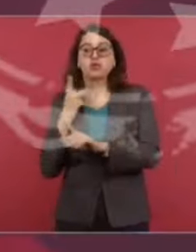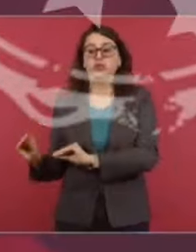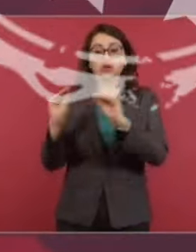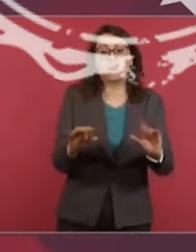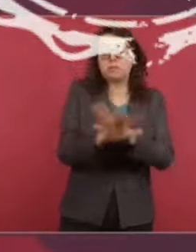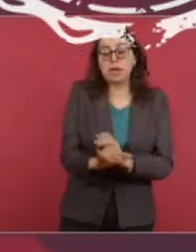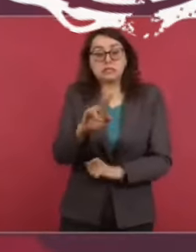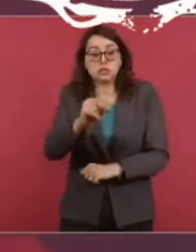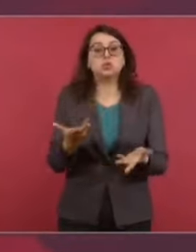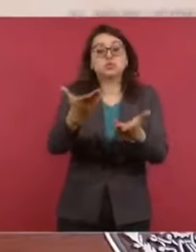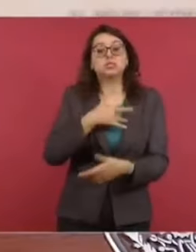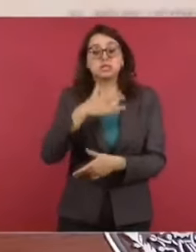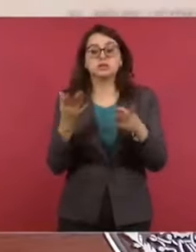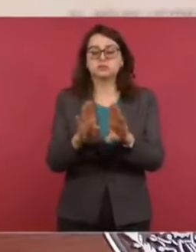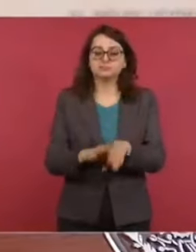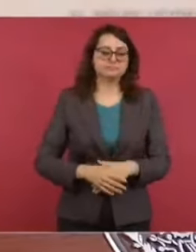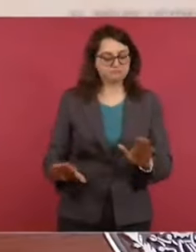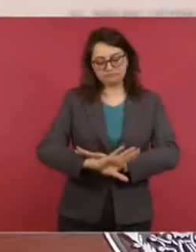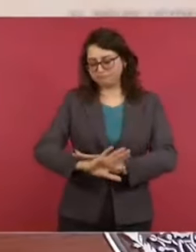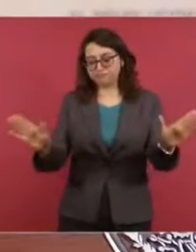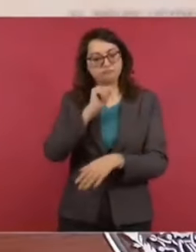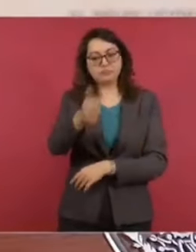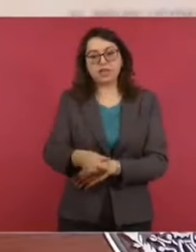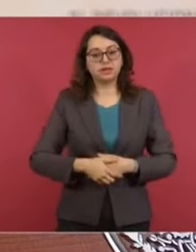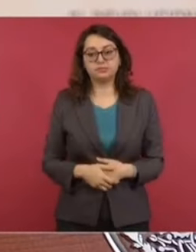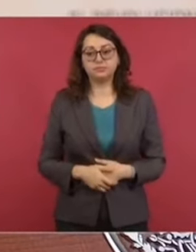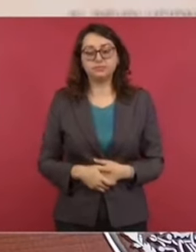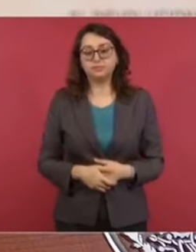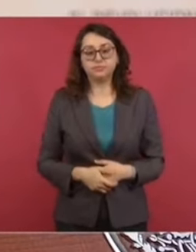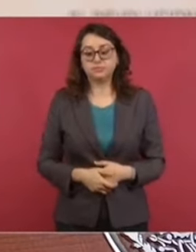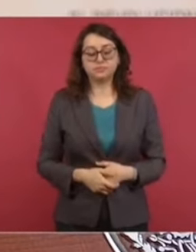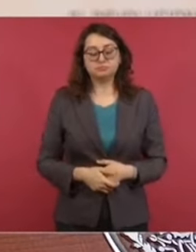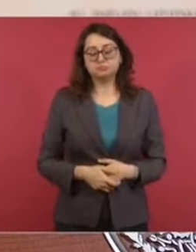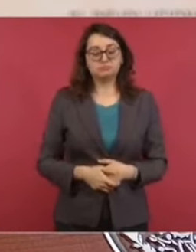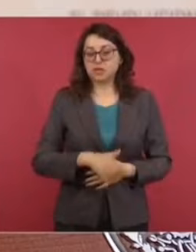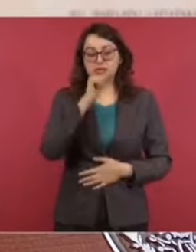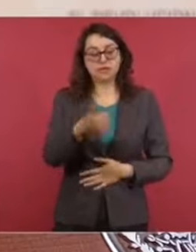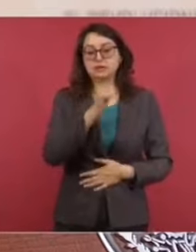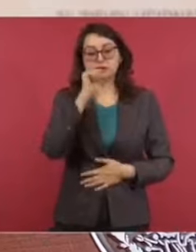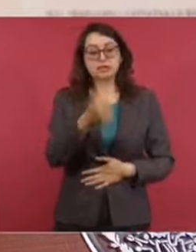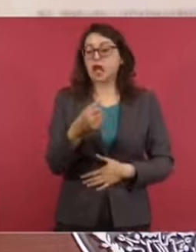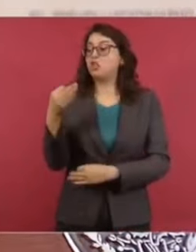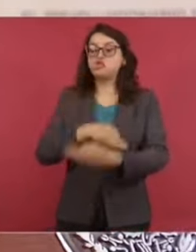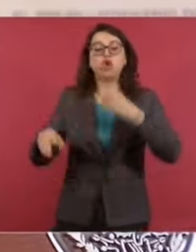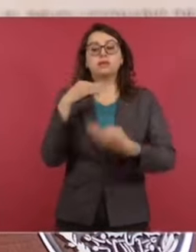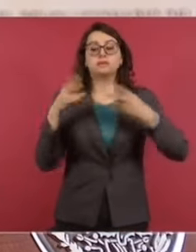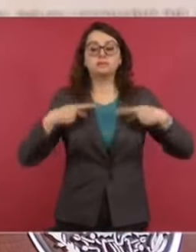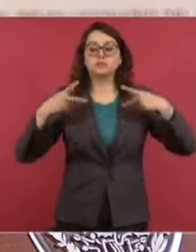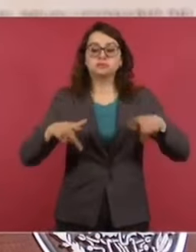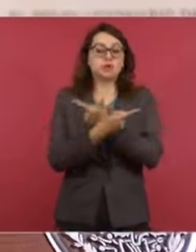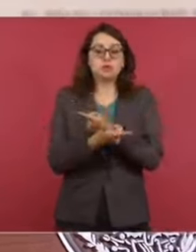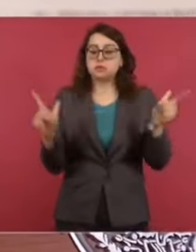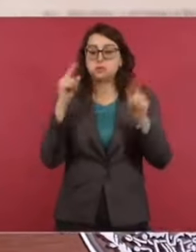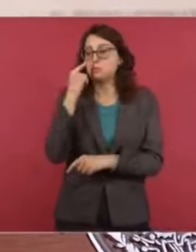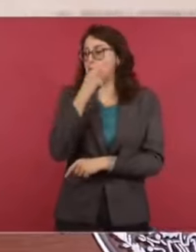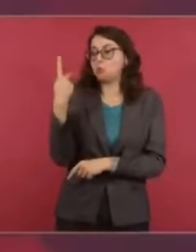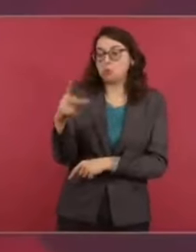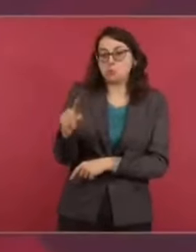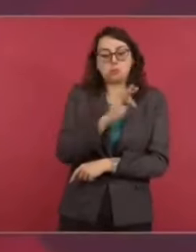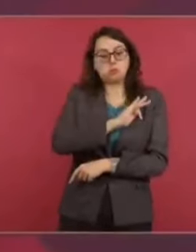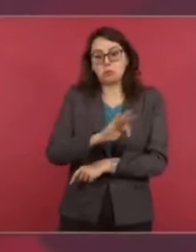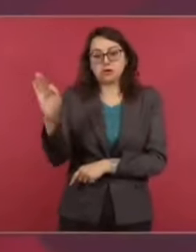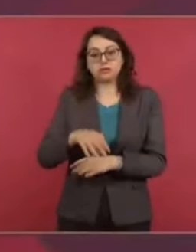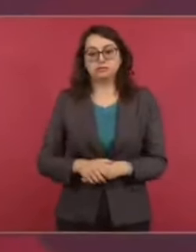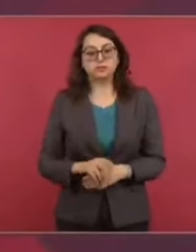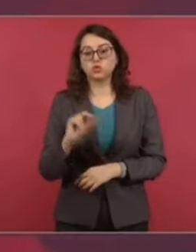Somos libres, somos libres, y no hay que presionar a